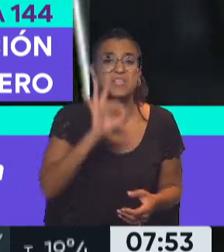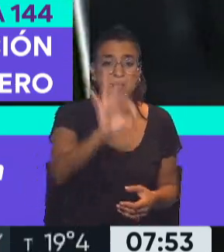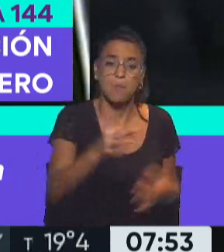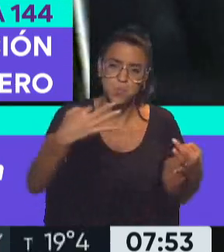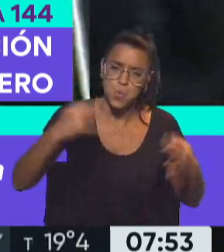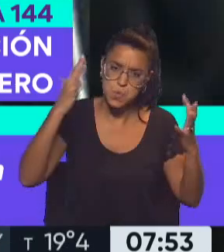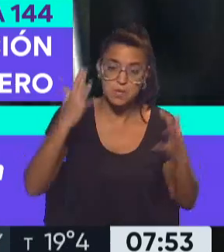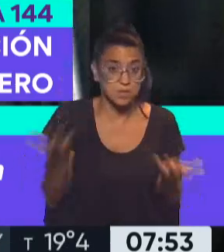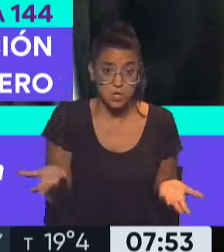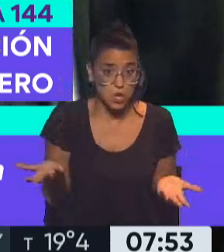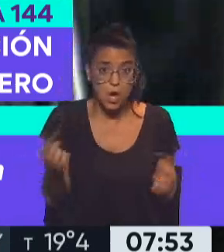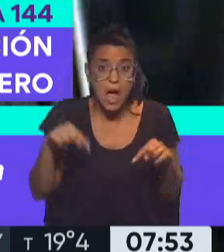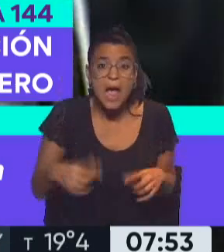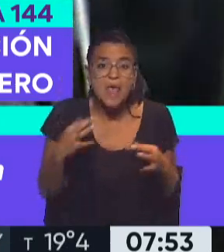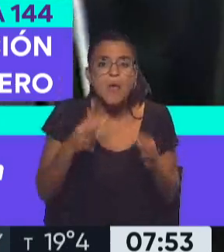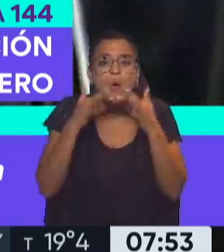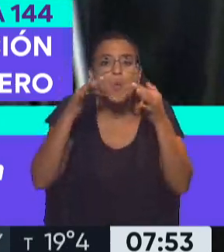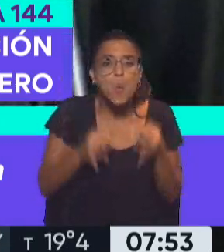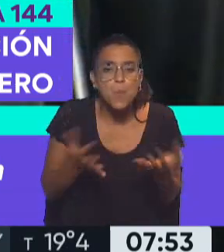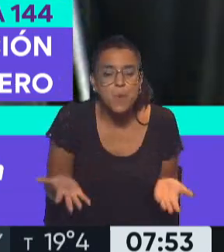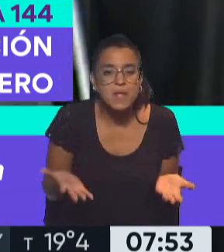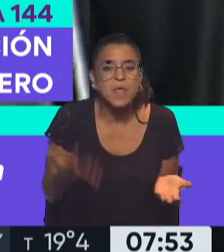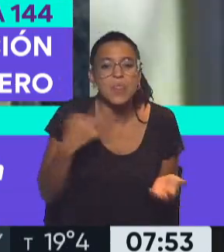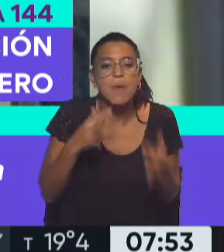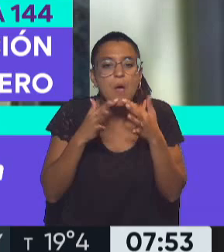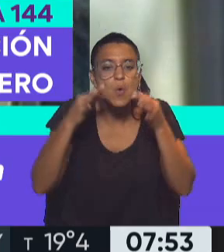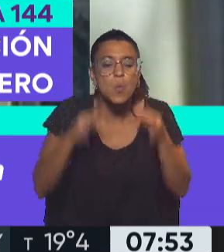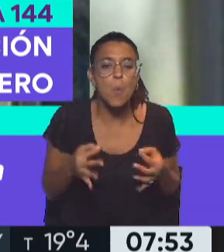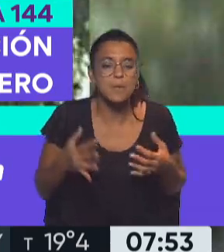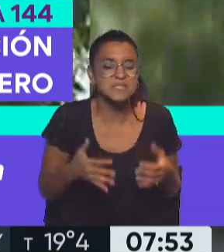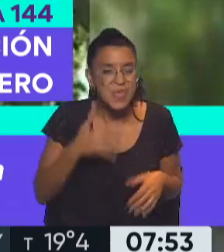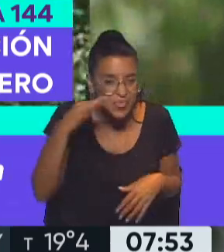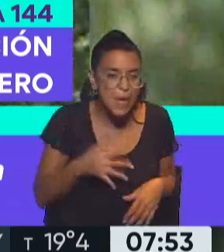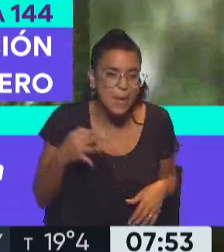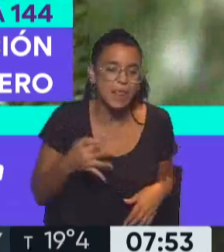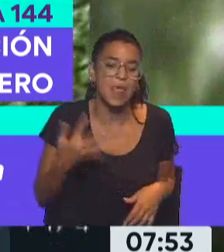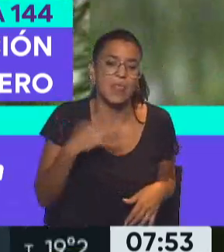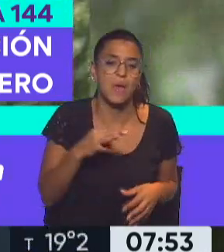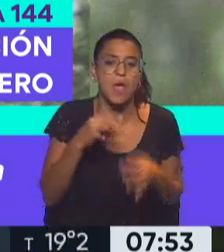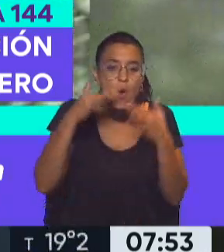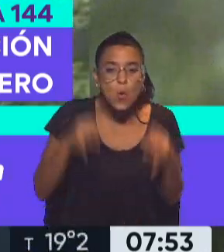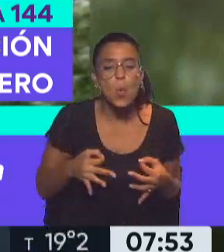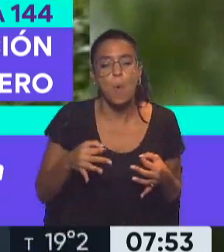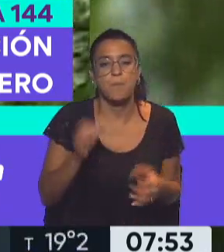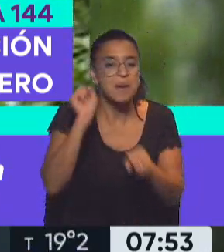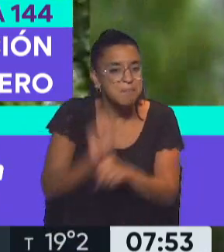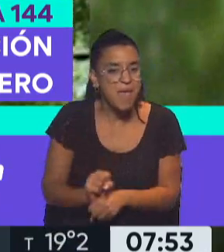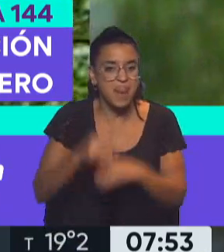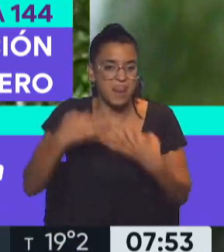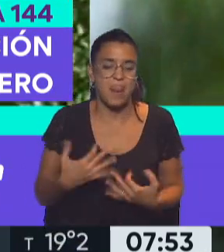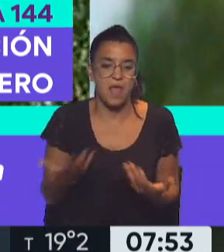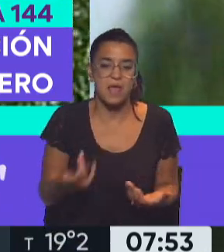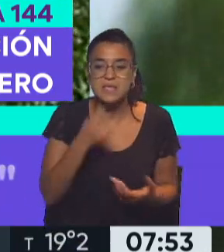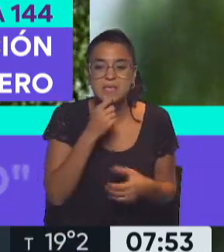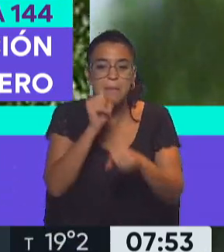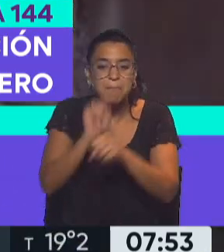hecho. No, acá tienen que cumplirse, tienen que cumplirse realmente las penas. Y que las